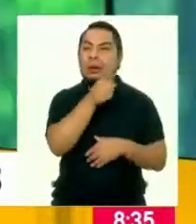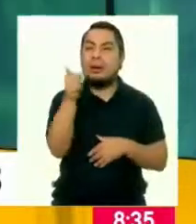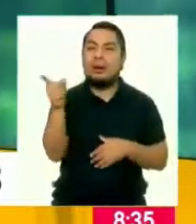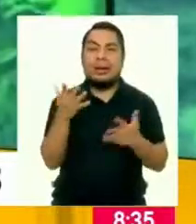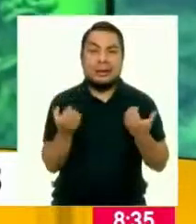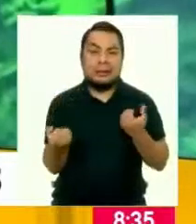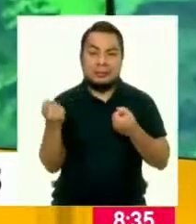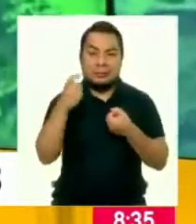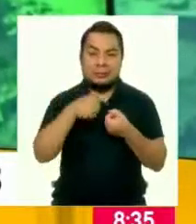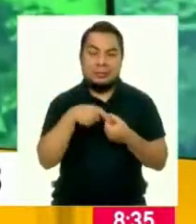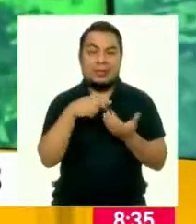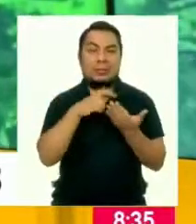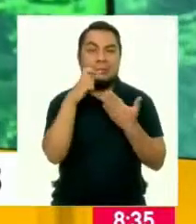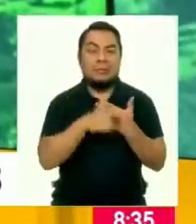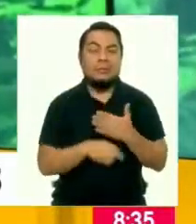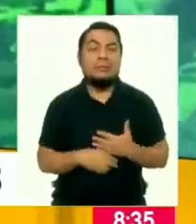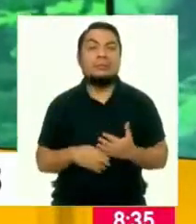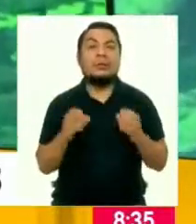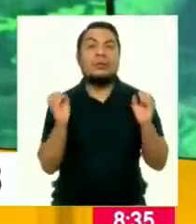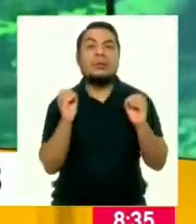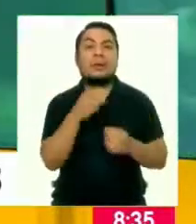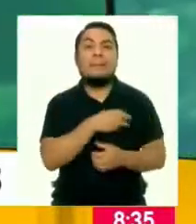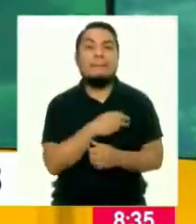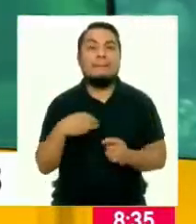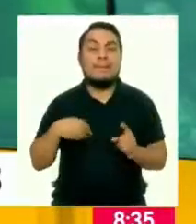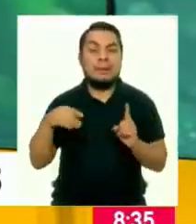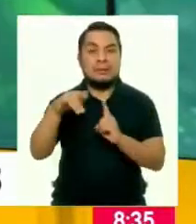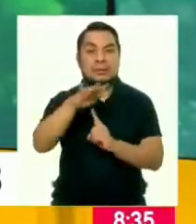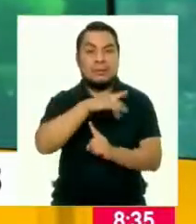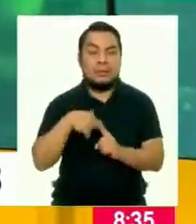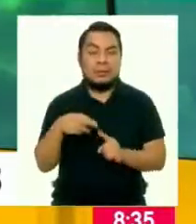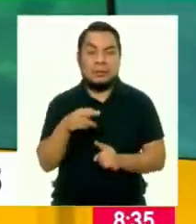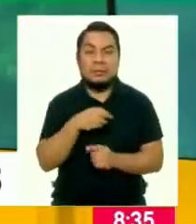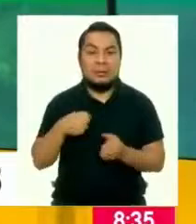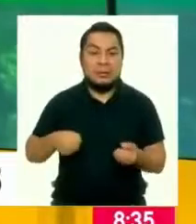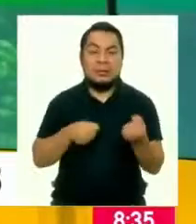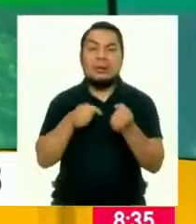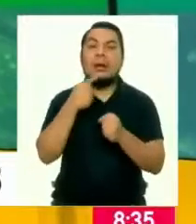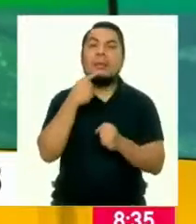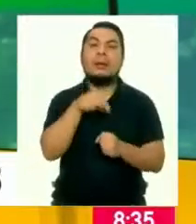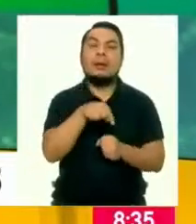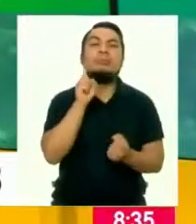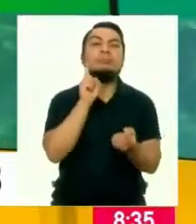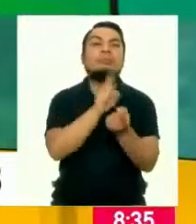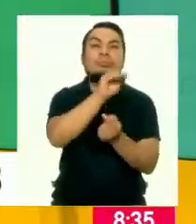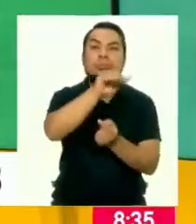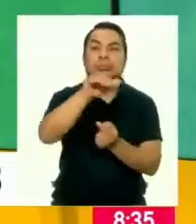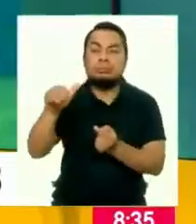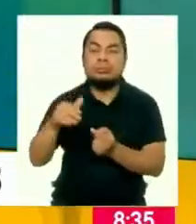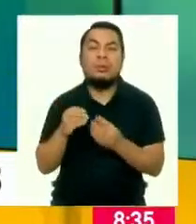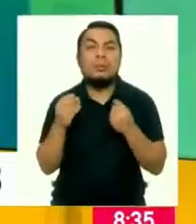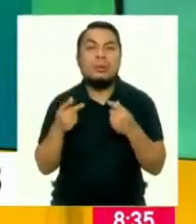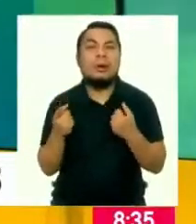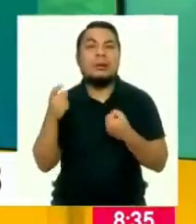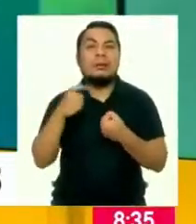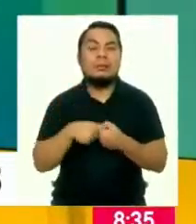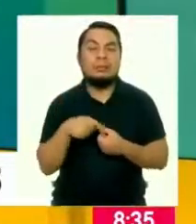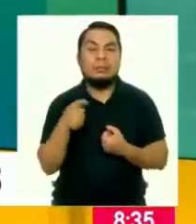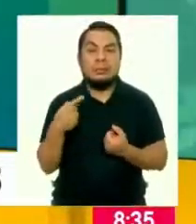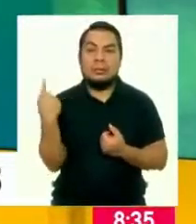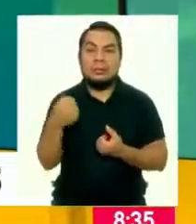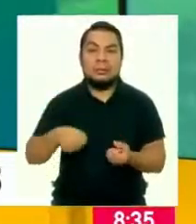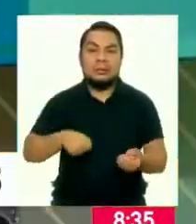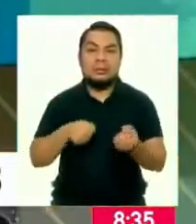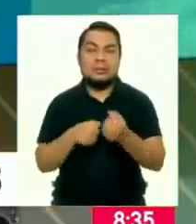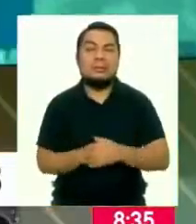formar parte de este programa? ¿O es que el Ministerio del Ambiente, el Ministerio de Agricultura los convoca? ¿Cómo funciona esta participación de nuestros